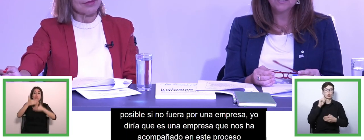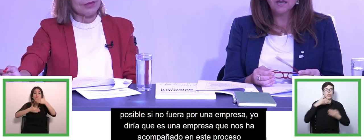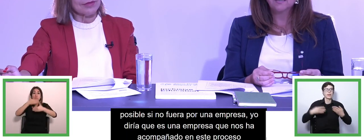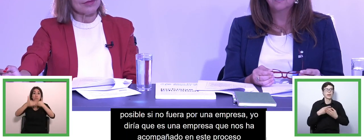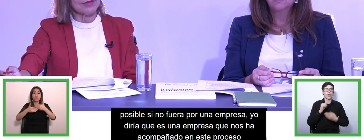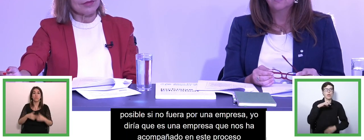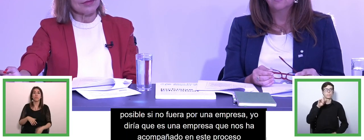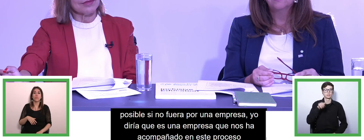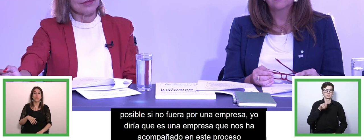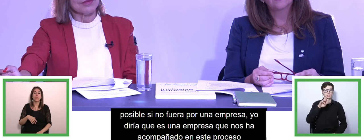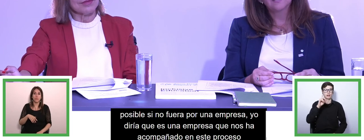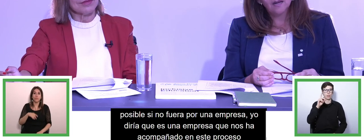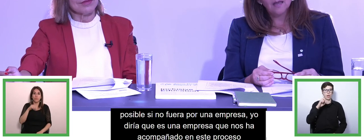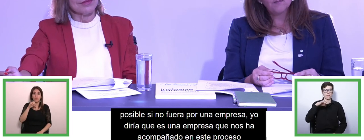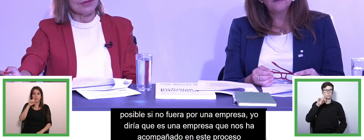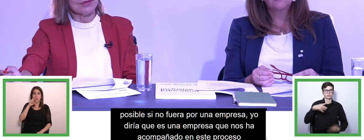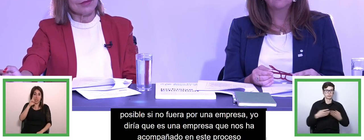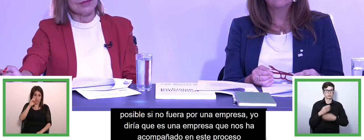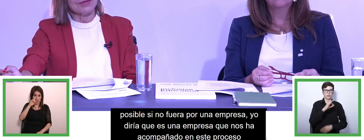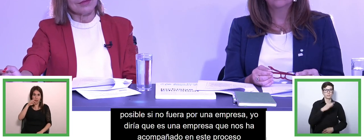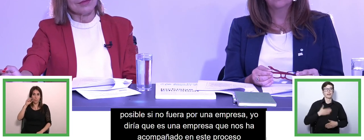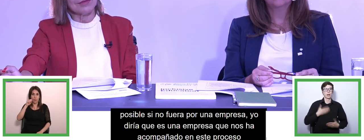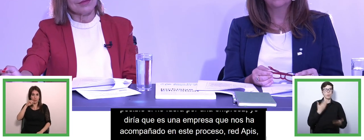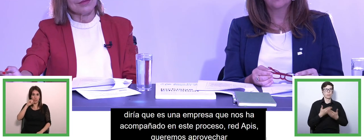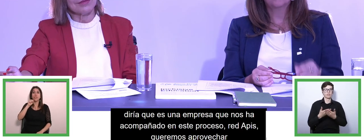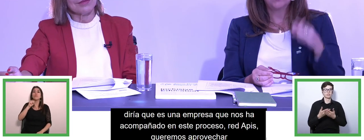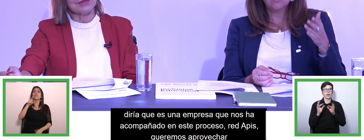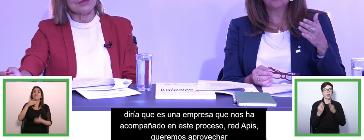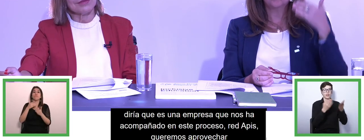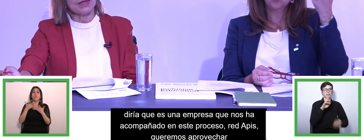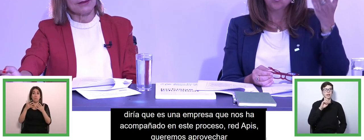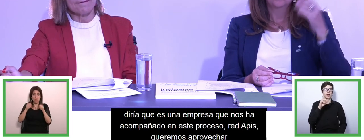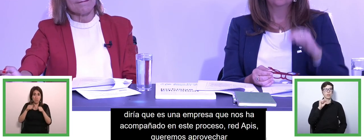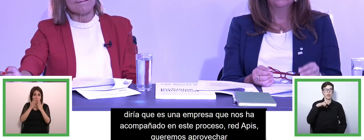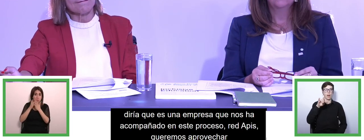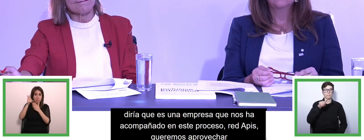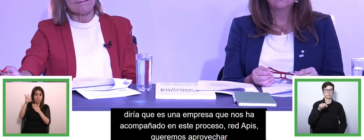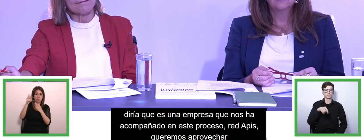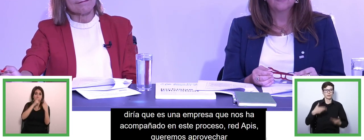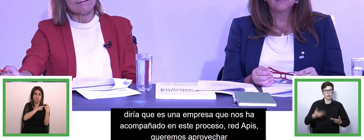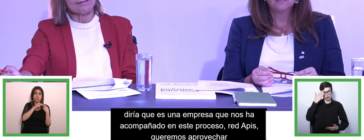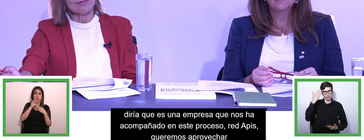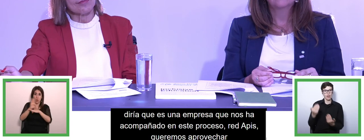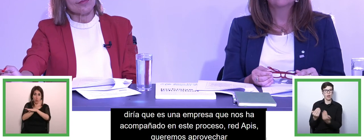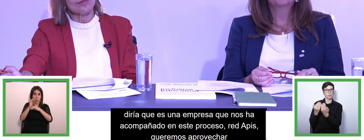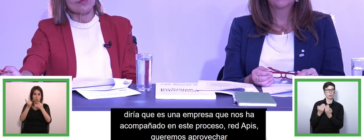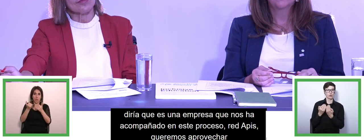aprovechar de agradecer a Redapis quien hoy día nos está apoyando con el sistema